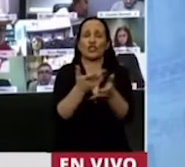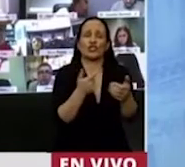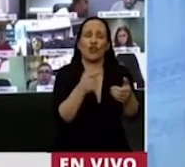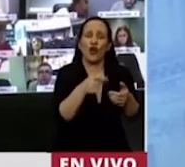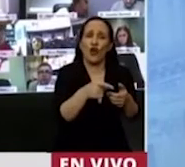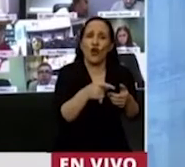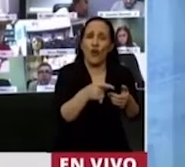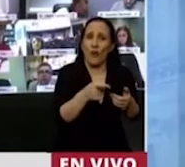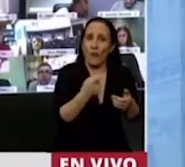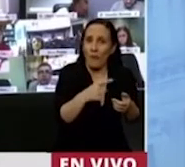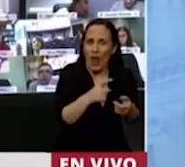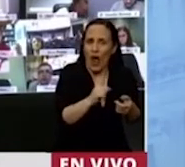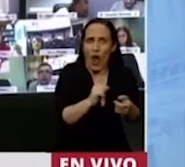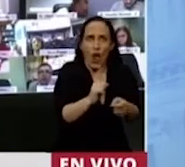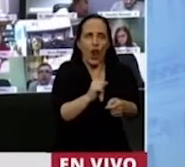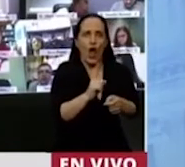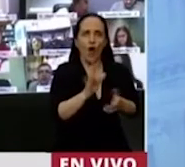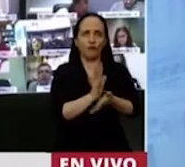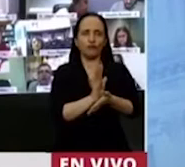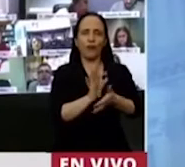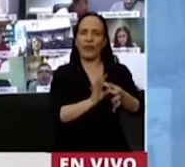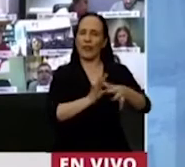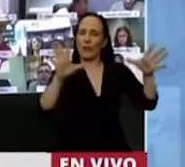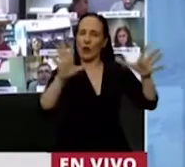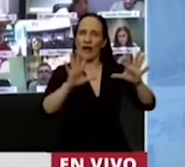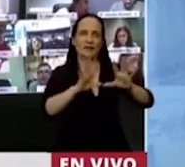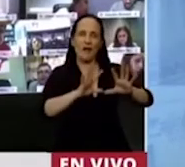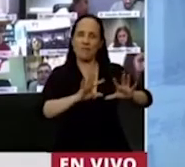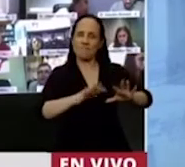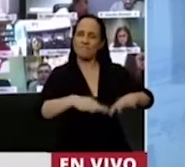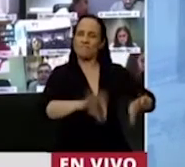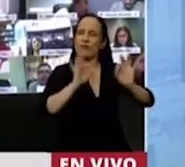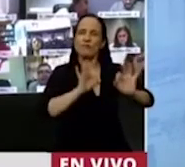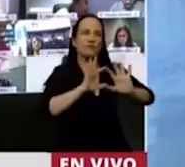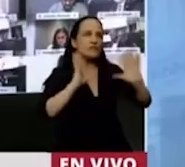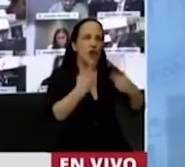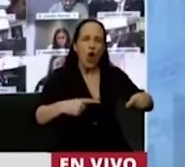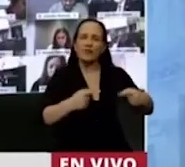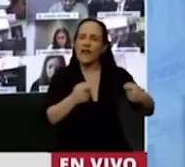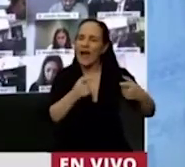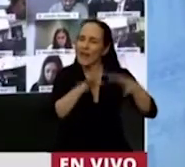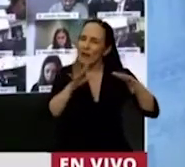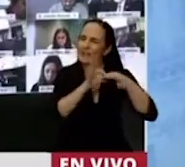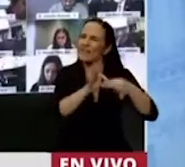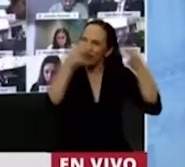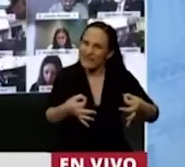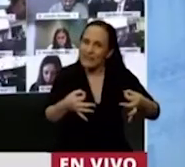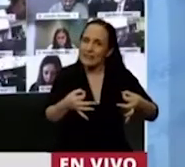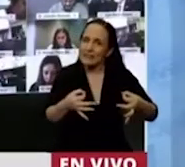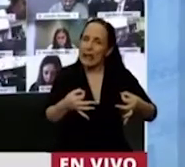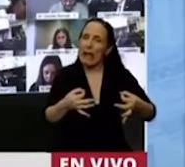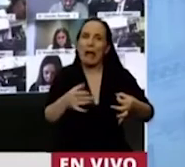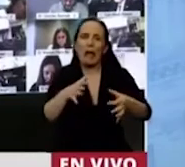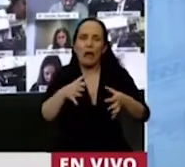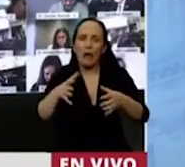y no ejercemos la plenitud de la democracia. También se debilitan los derechos de las